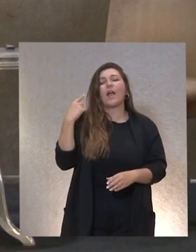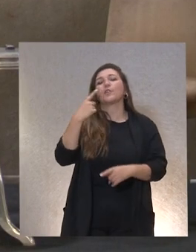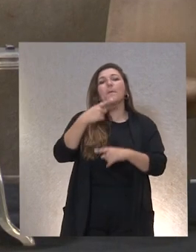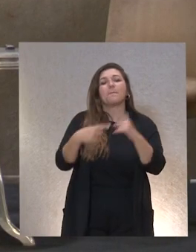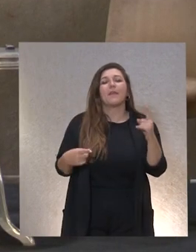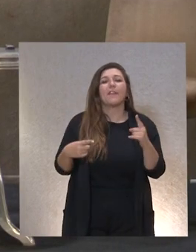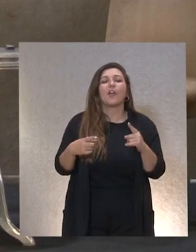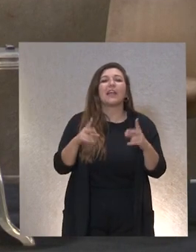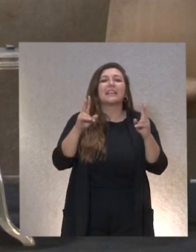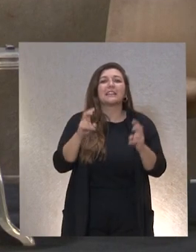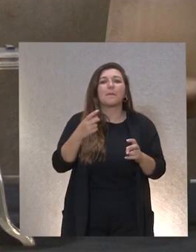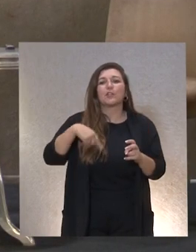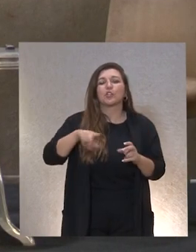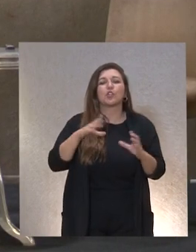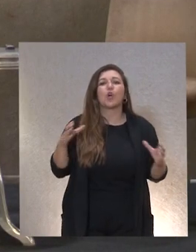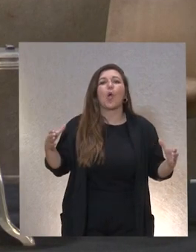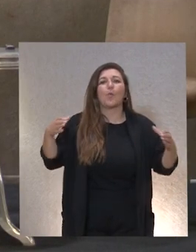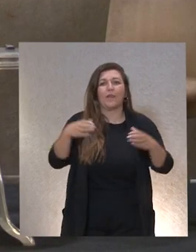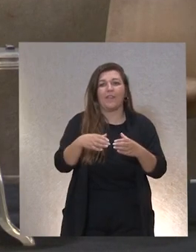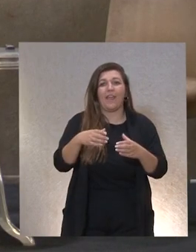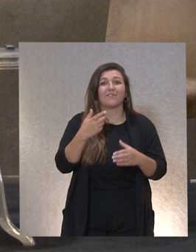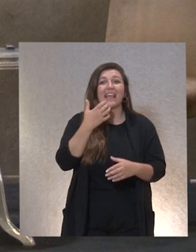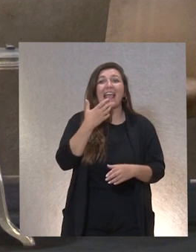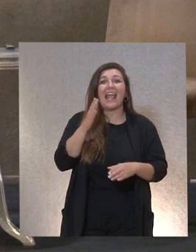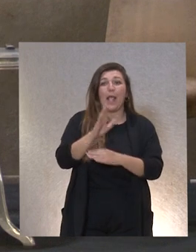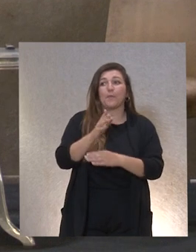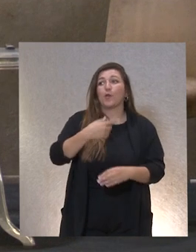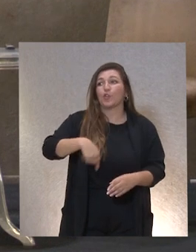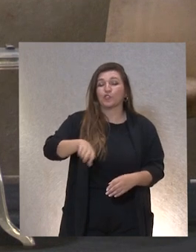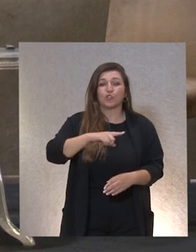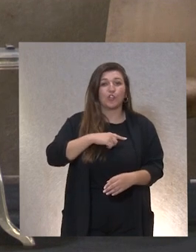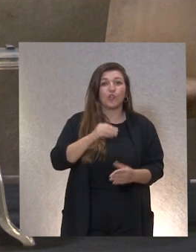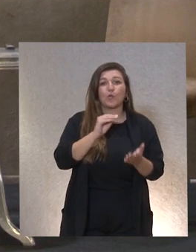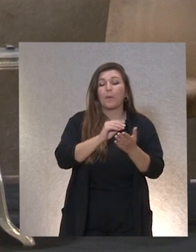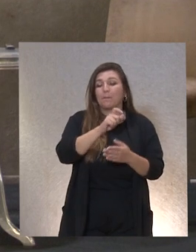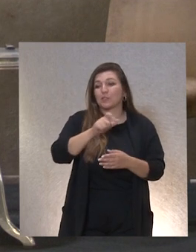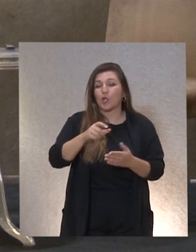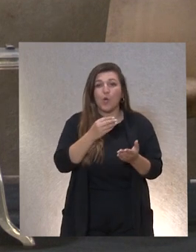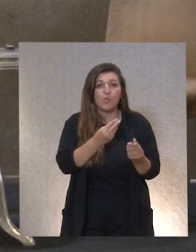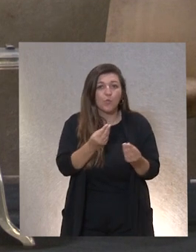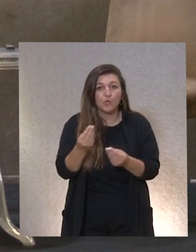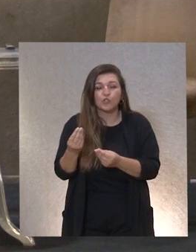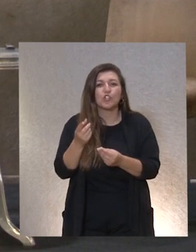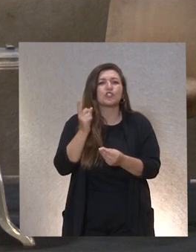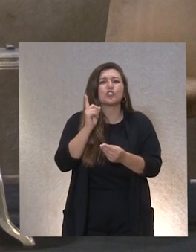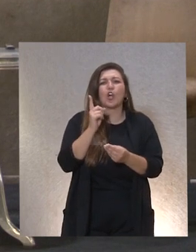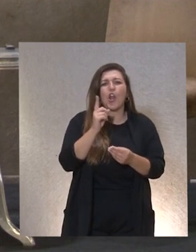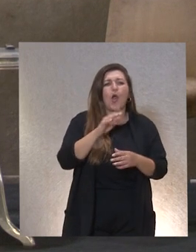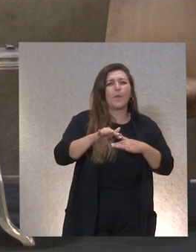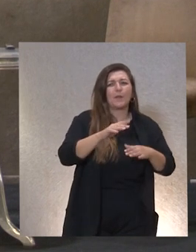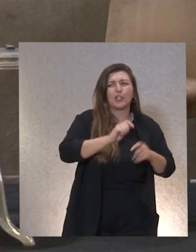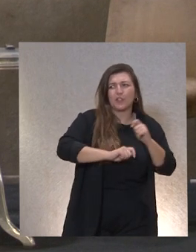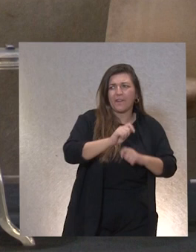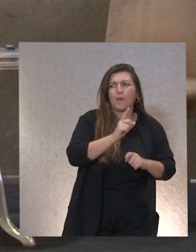el nombre lo decía ganamos en comunidad este ha sido un ejemplo aquí hemos estado muchas personas no solo del movimiento asociativo